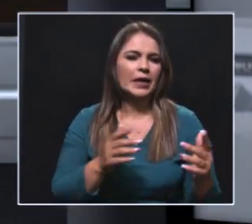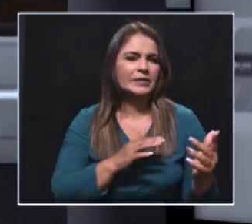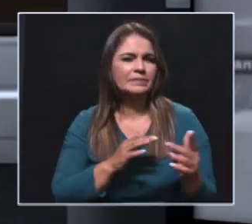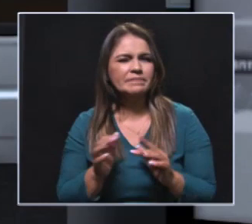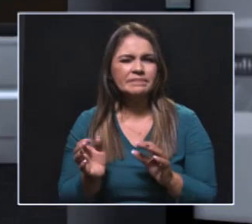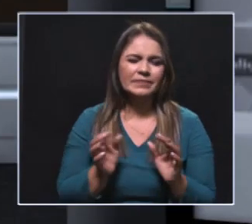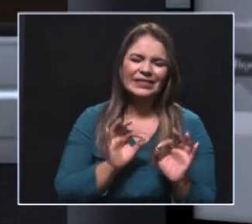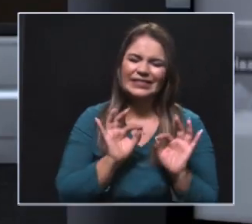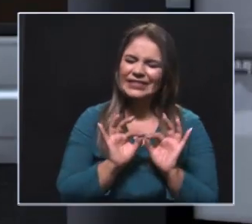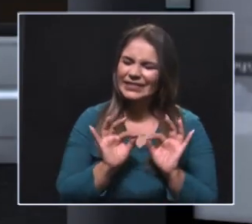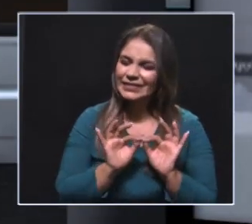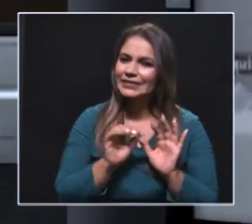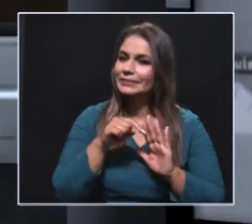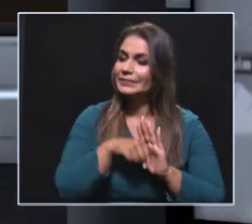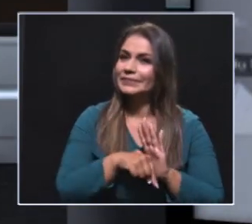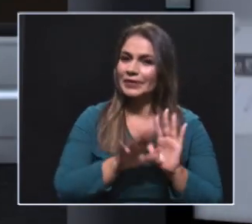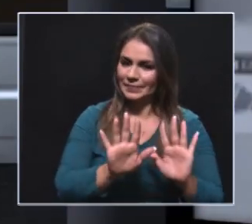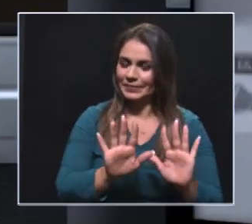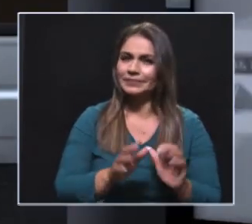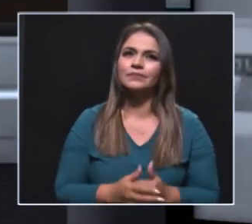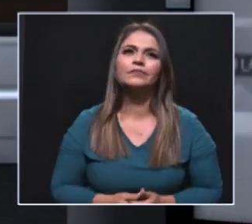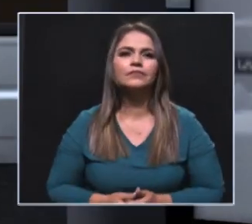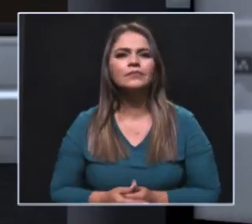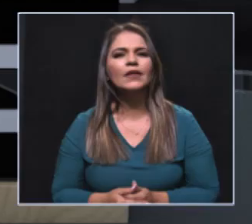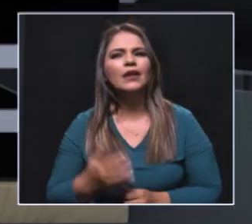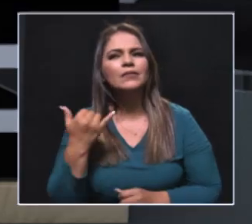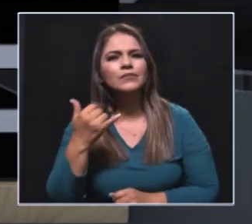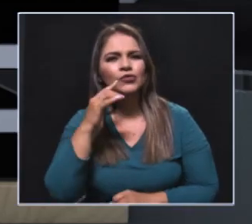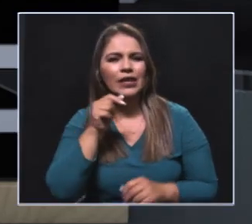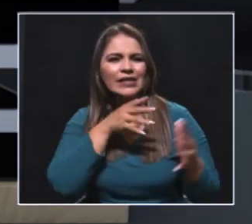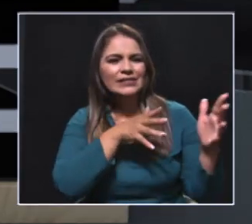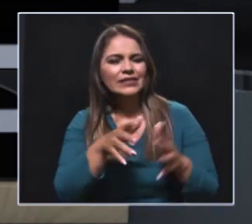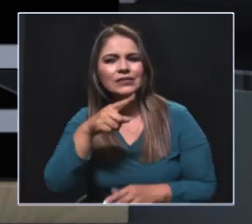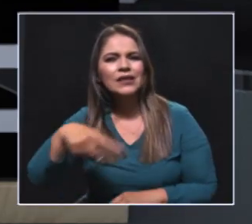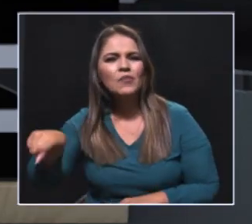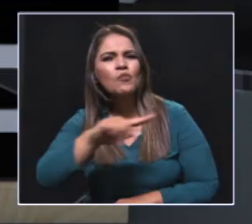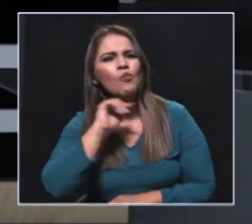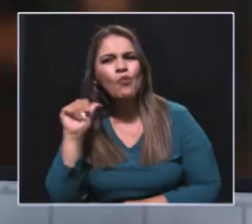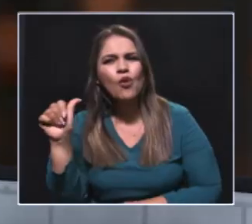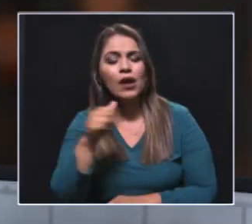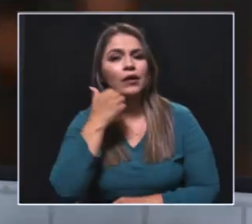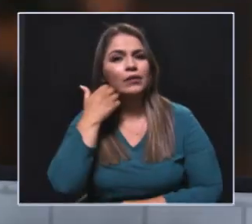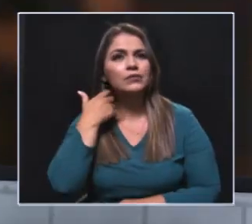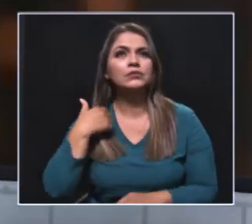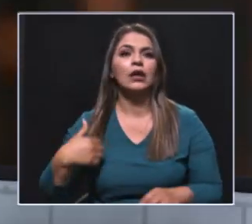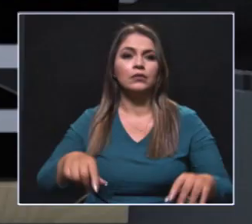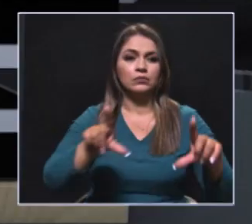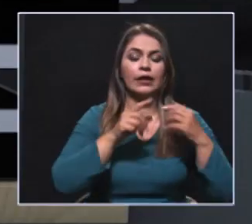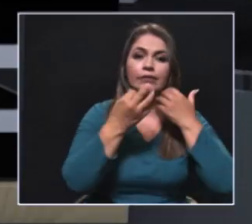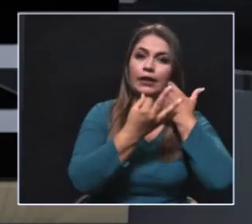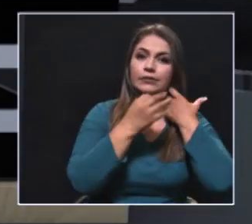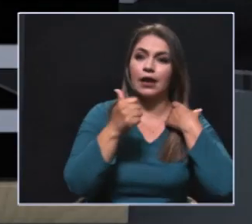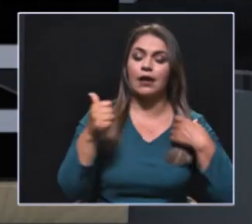encima, antes de entrar en notas específicas sobre la escuela, ¿qué han encontrado ustedes? Interés, mucha gente, ya van tres cortes en este gobierno